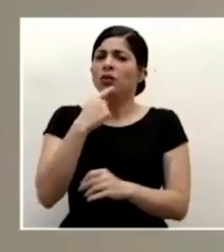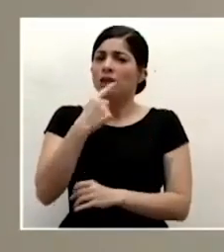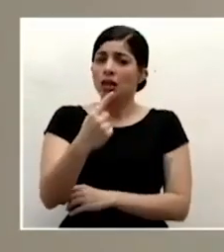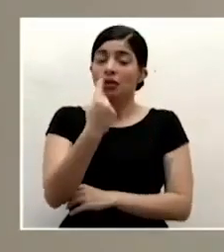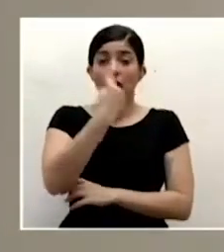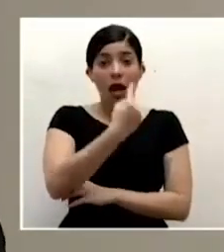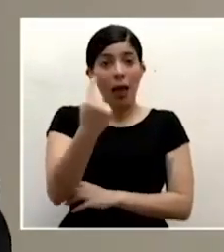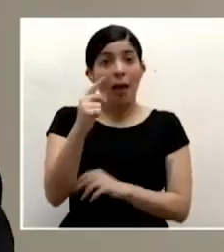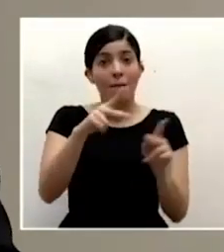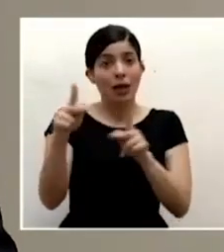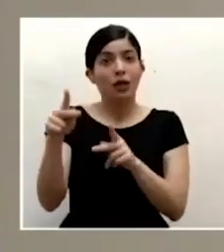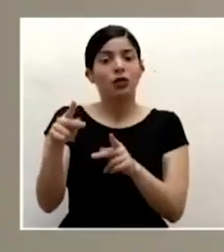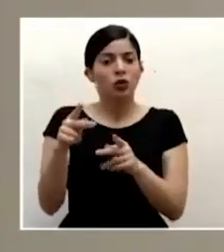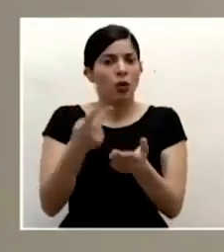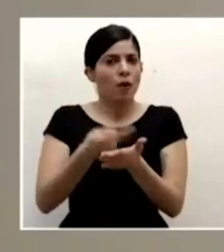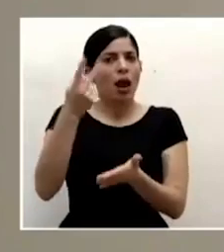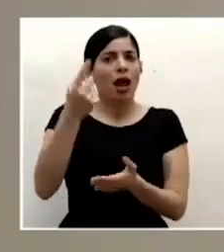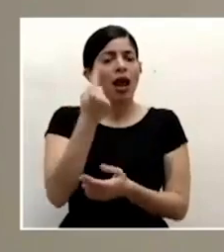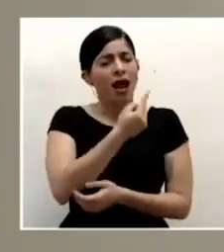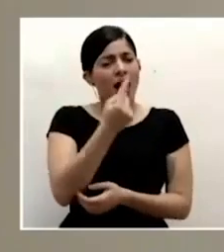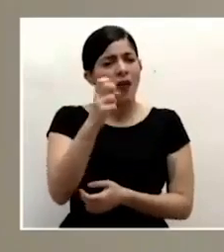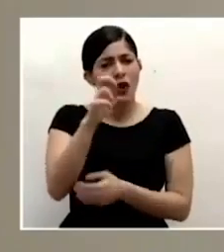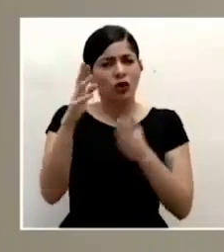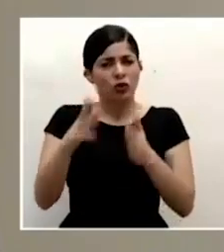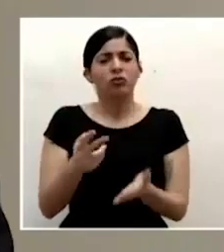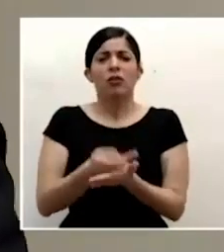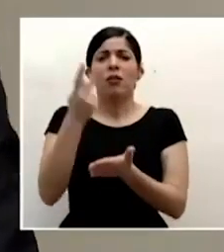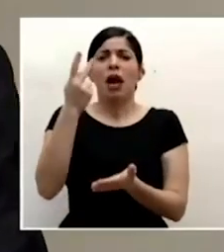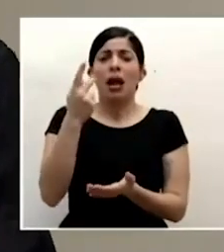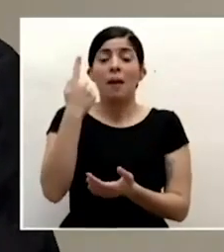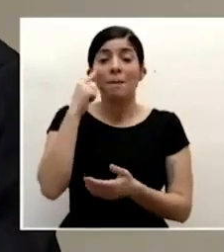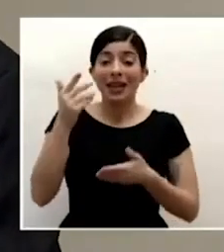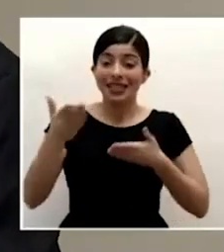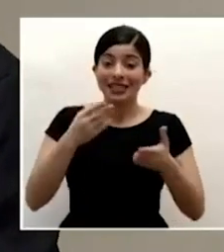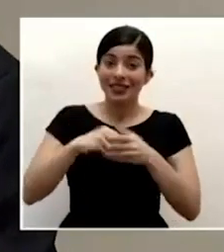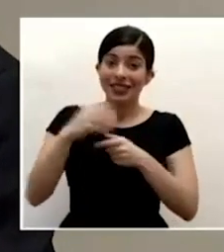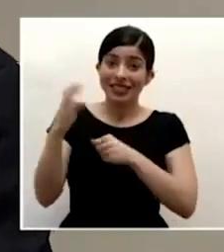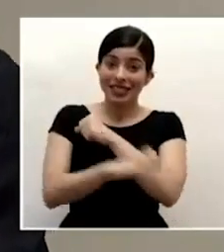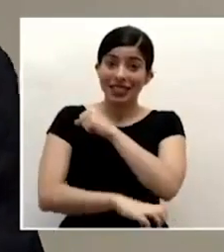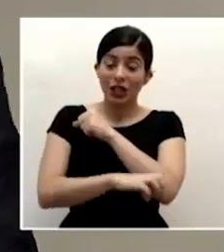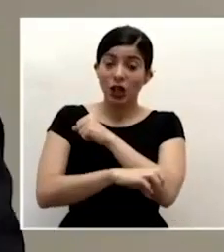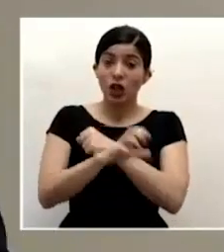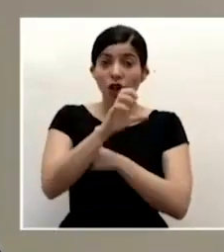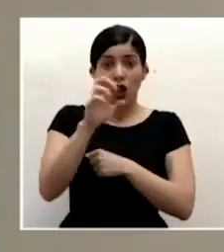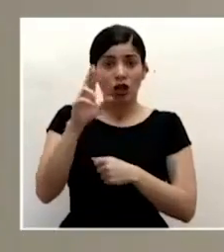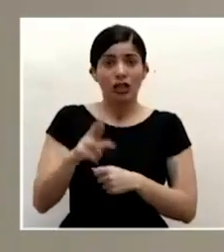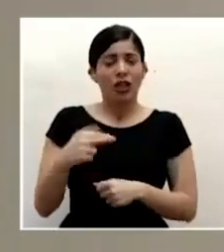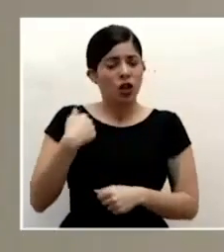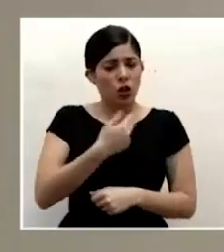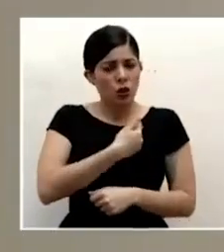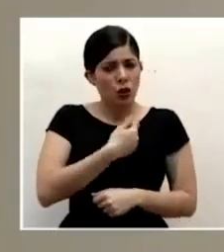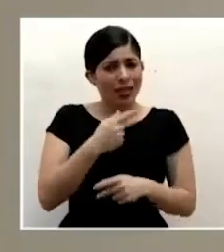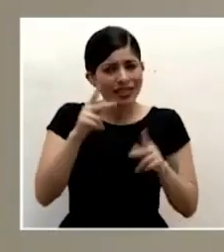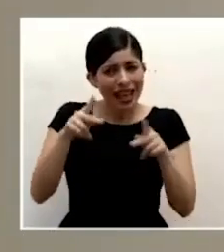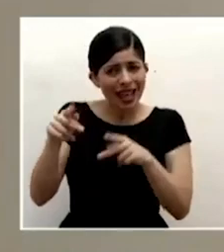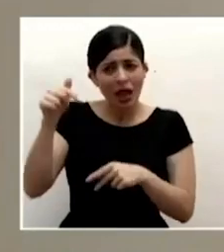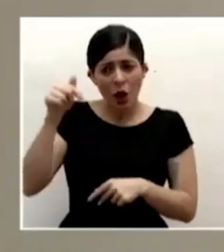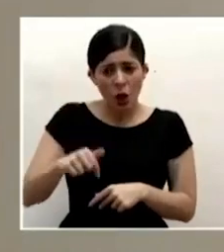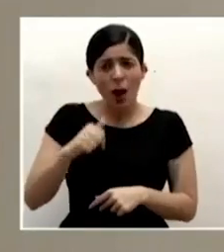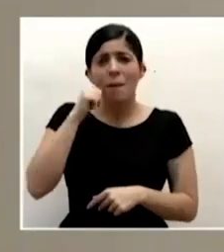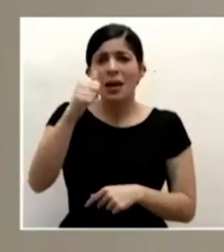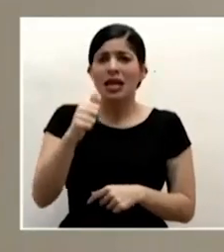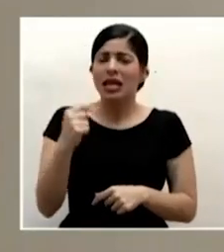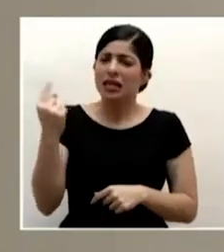cada costarricense cuenta y para el servicio exterior de costa rica nuestra gente hoy y mañana seguirá siendo una